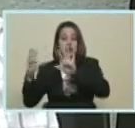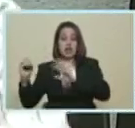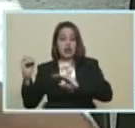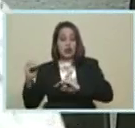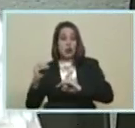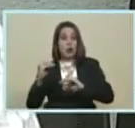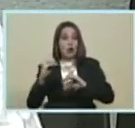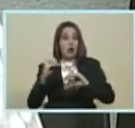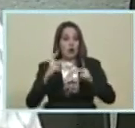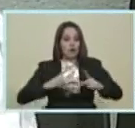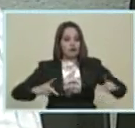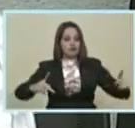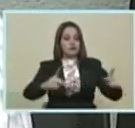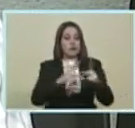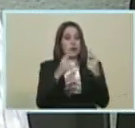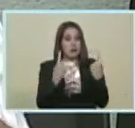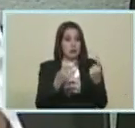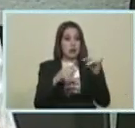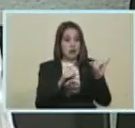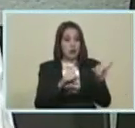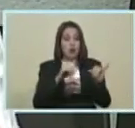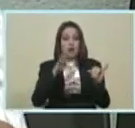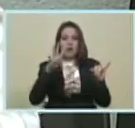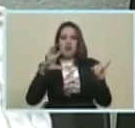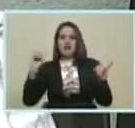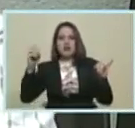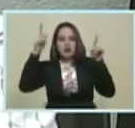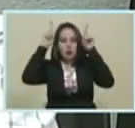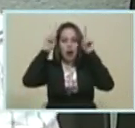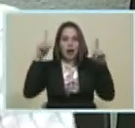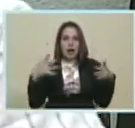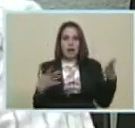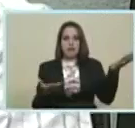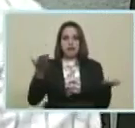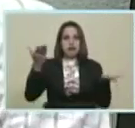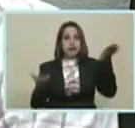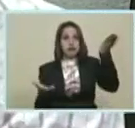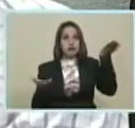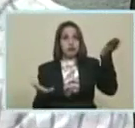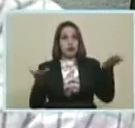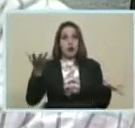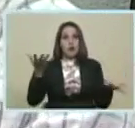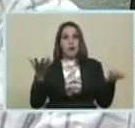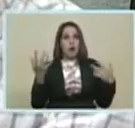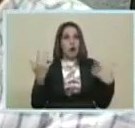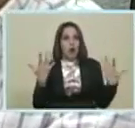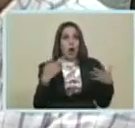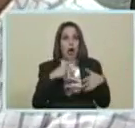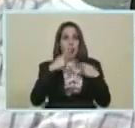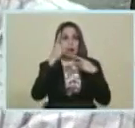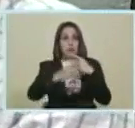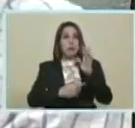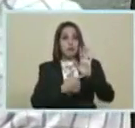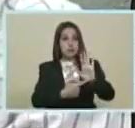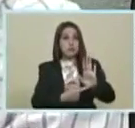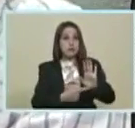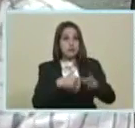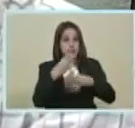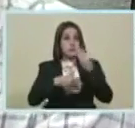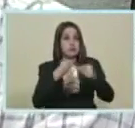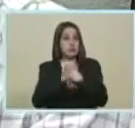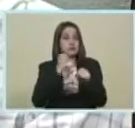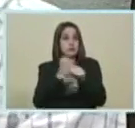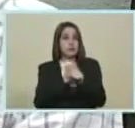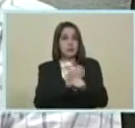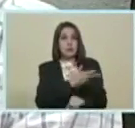En una hectárea En la misma hectárea Se producen 400 kilos de carne De vaca Entonces En el plan Que vamos a presentar Presidente Que estamos trabajando